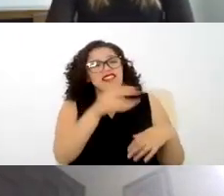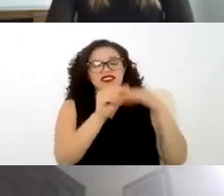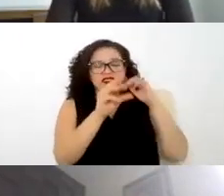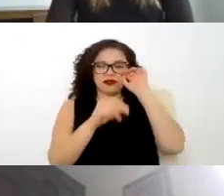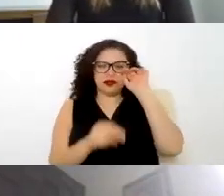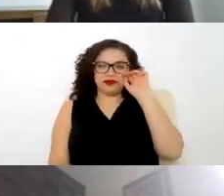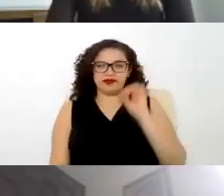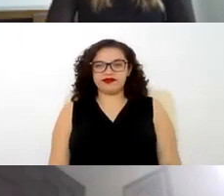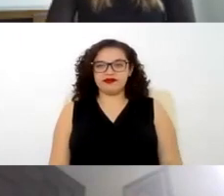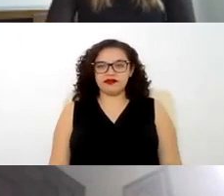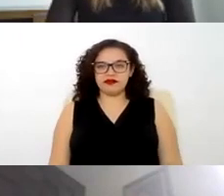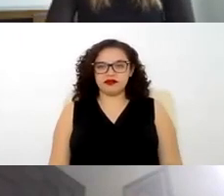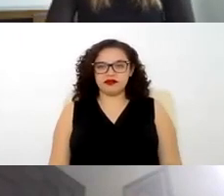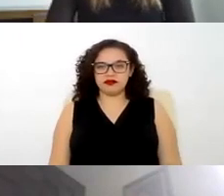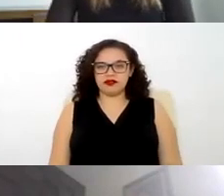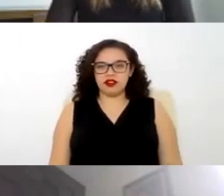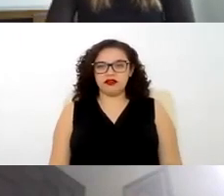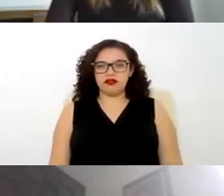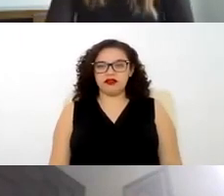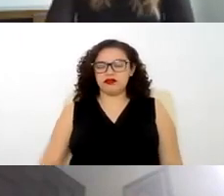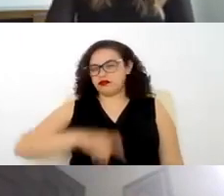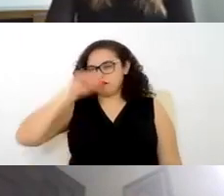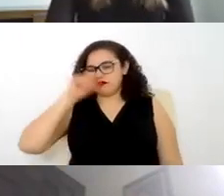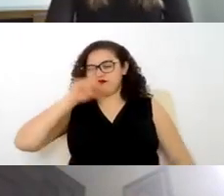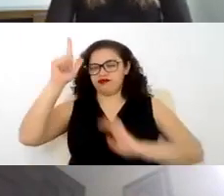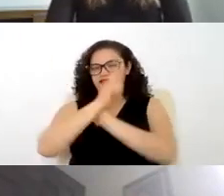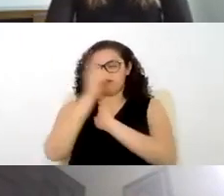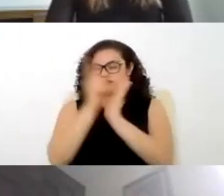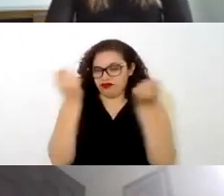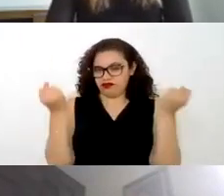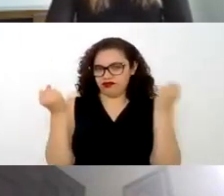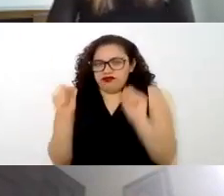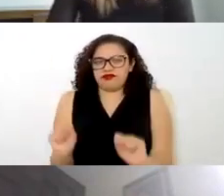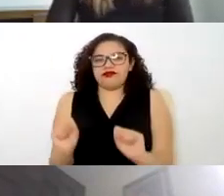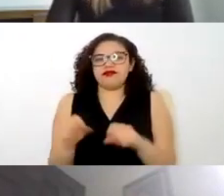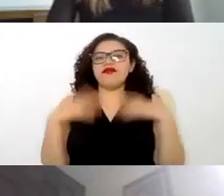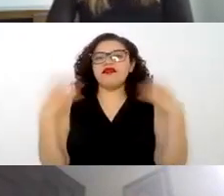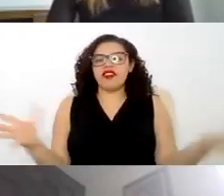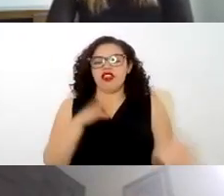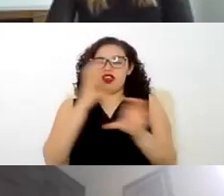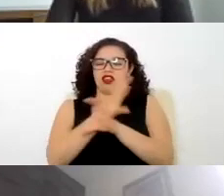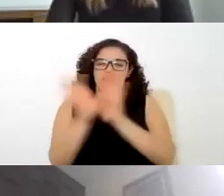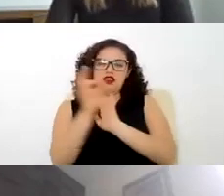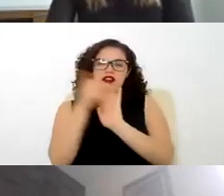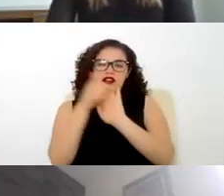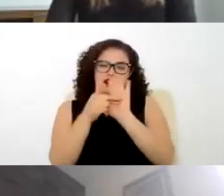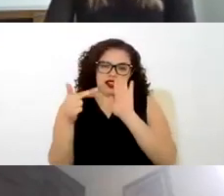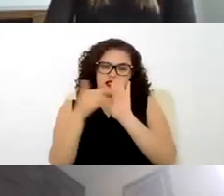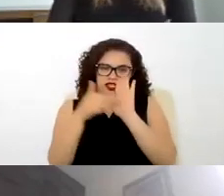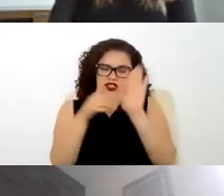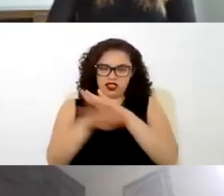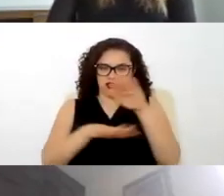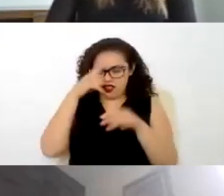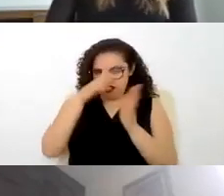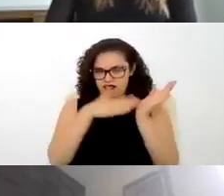y bueno también la ley nos impone una serie de requisitos mínimos que debe de contener este